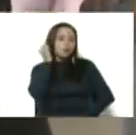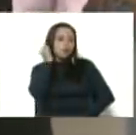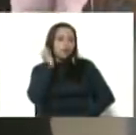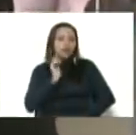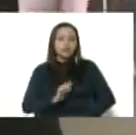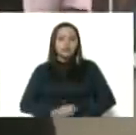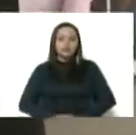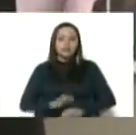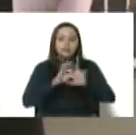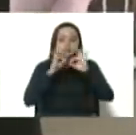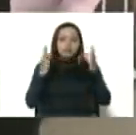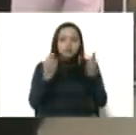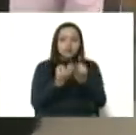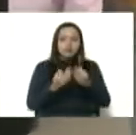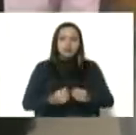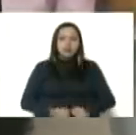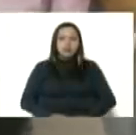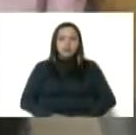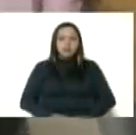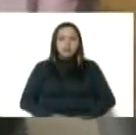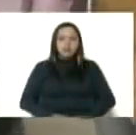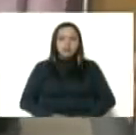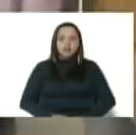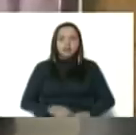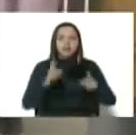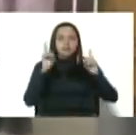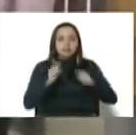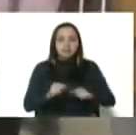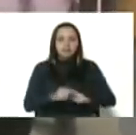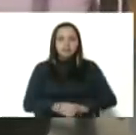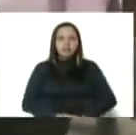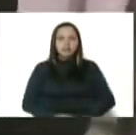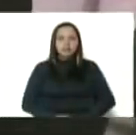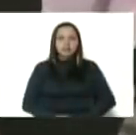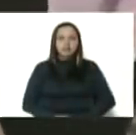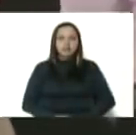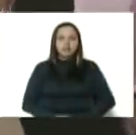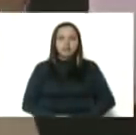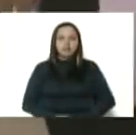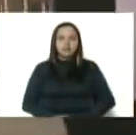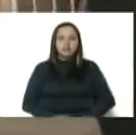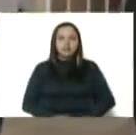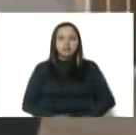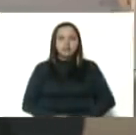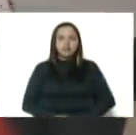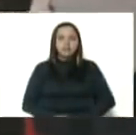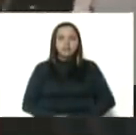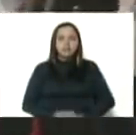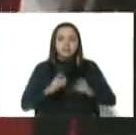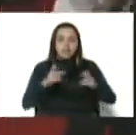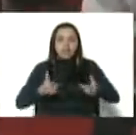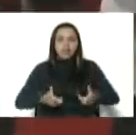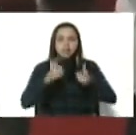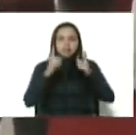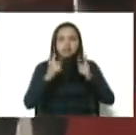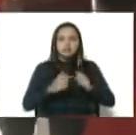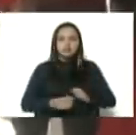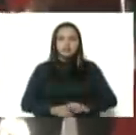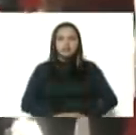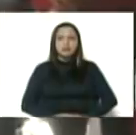mujeres y la familia. Hoy también vamos a dar por inaugurada este